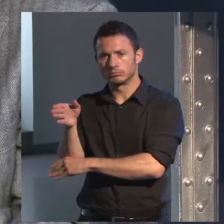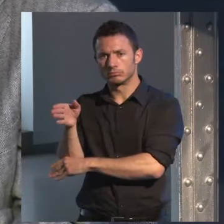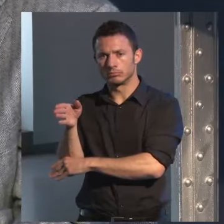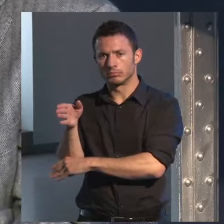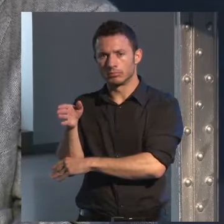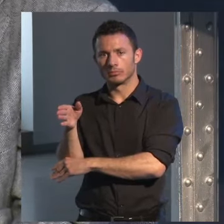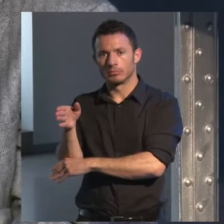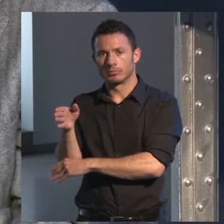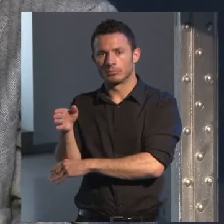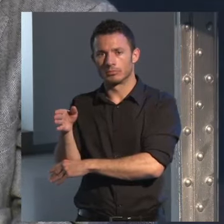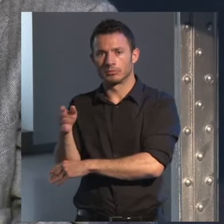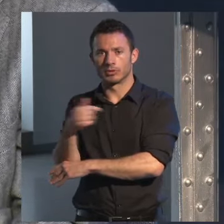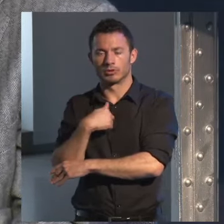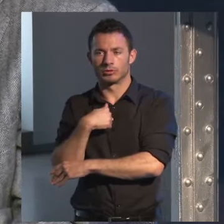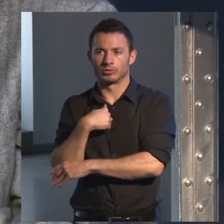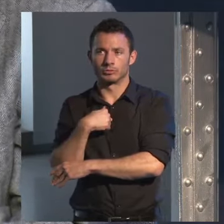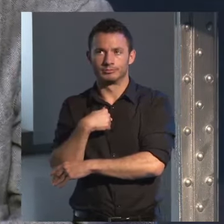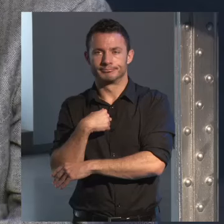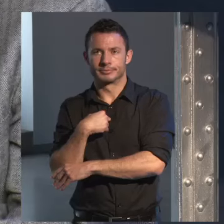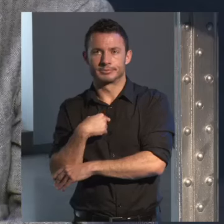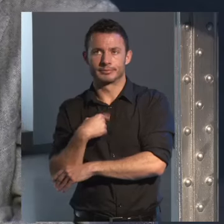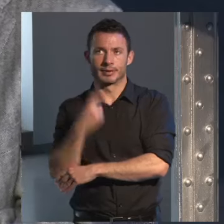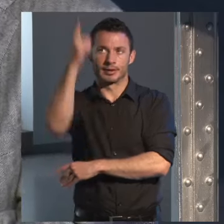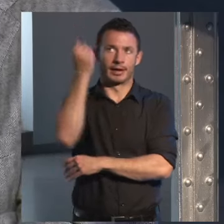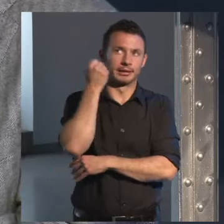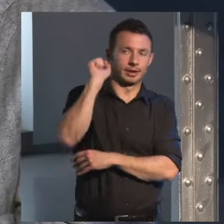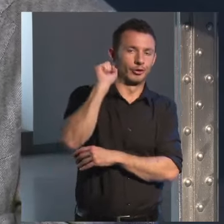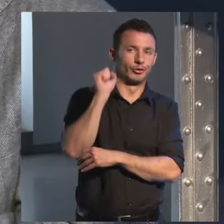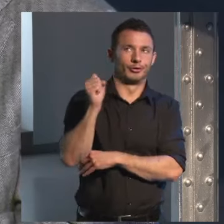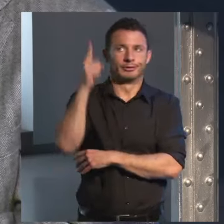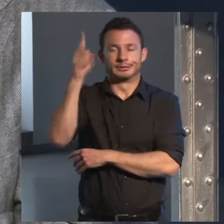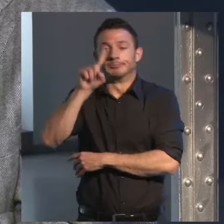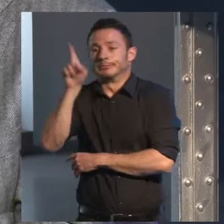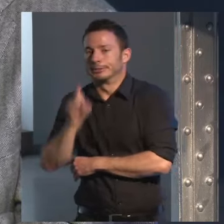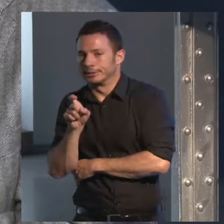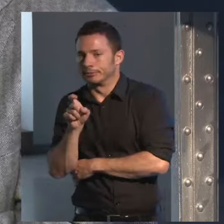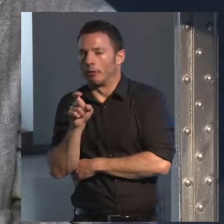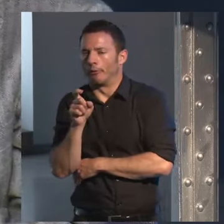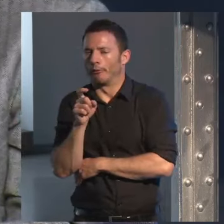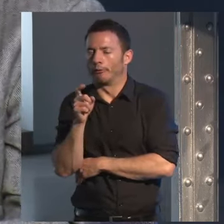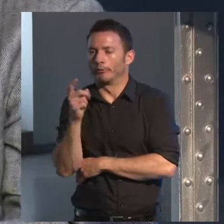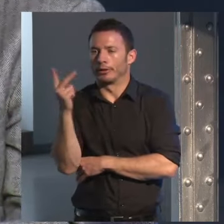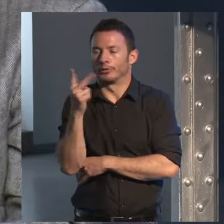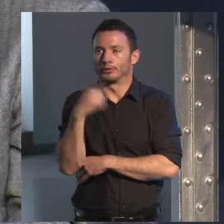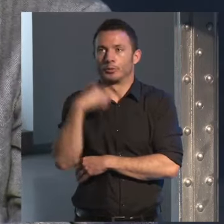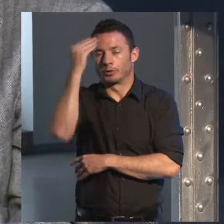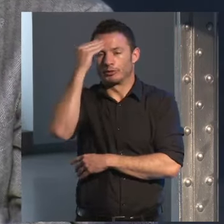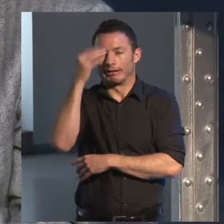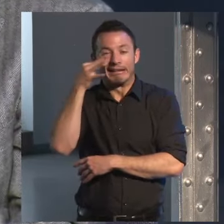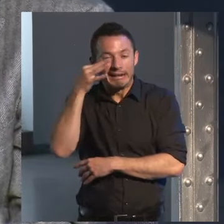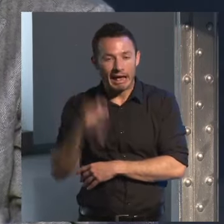yo que soy entre ateo y agnóstico o ateo y agnóstico a la vez creo que Dios existe